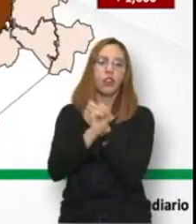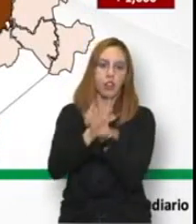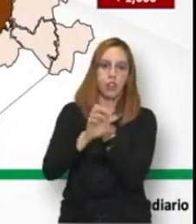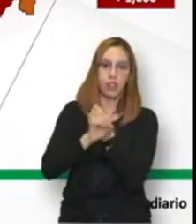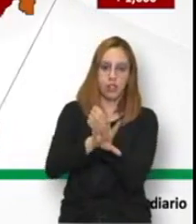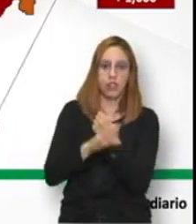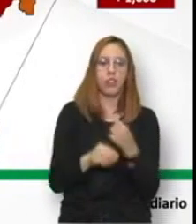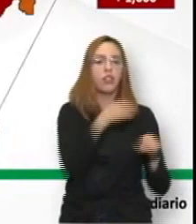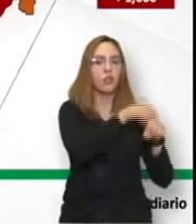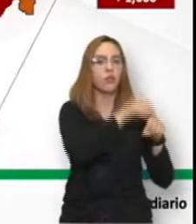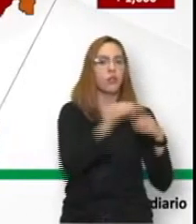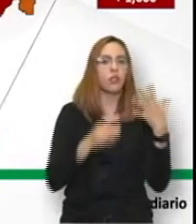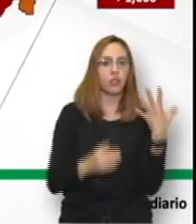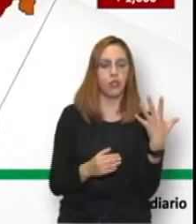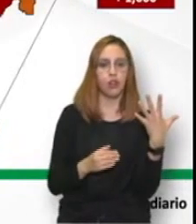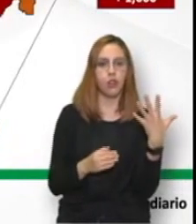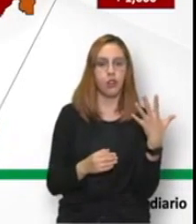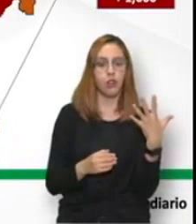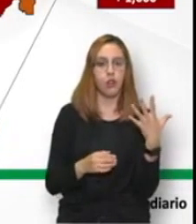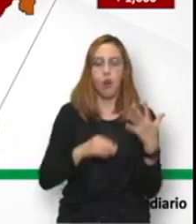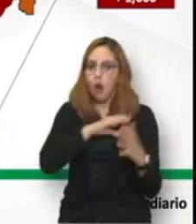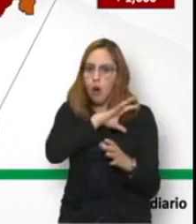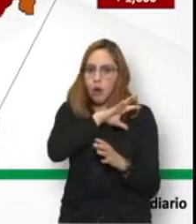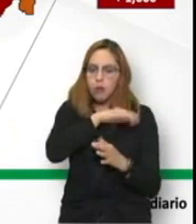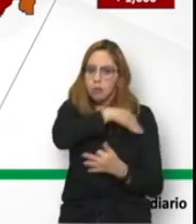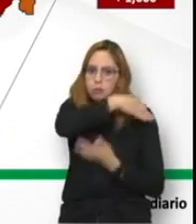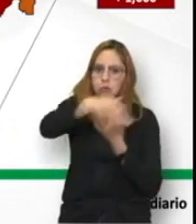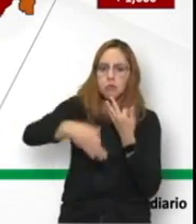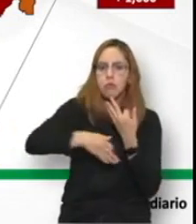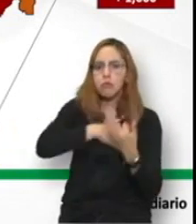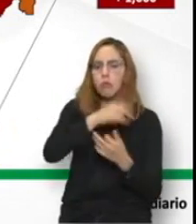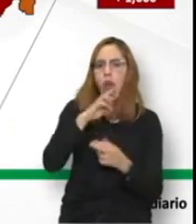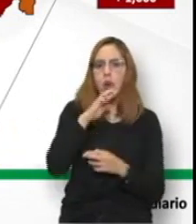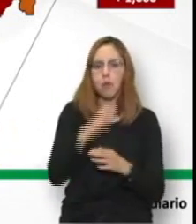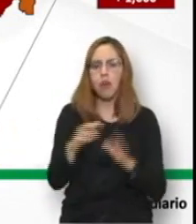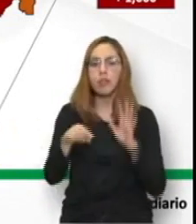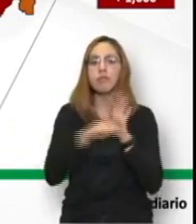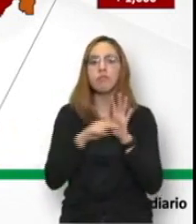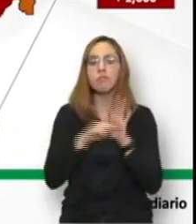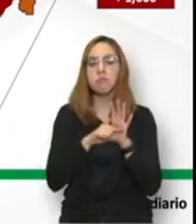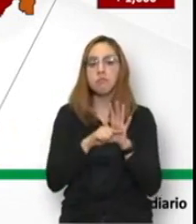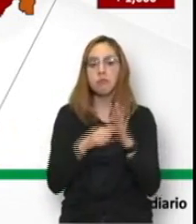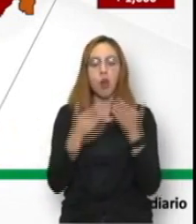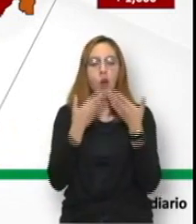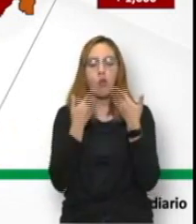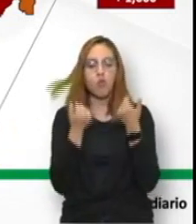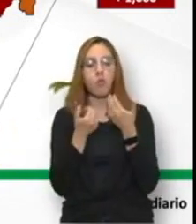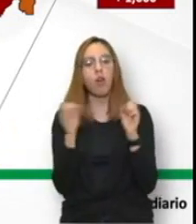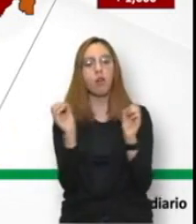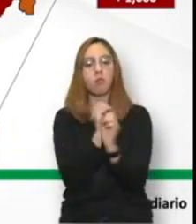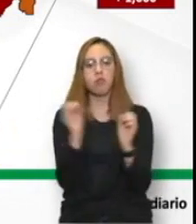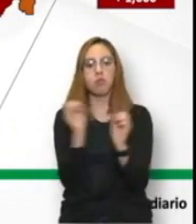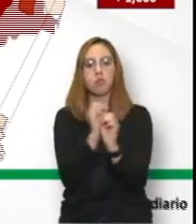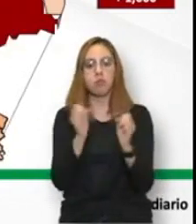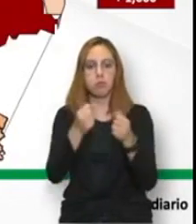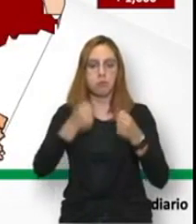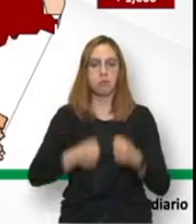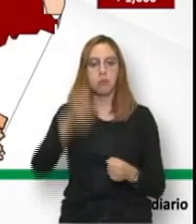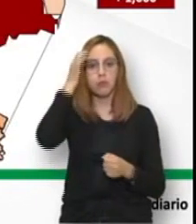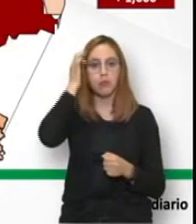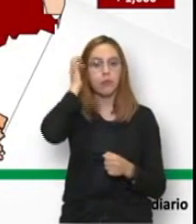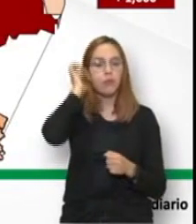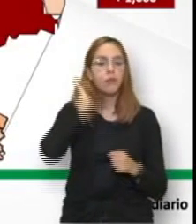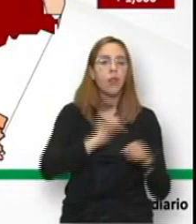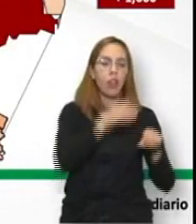la región 5 en esta ocasión todos los resultados salieron negativos es decir no se confirmó ninguna persona en las 6 tenemos